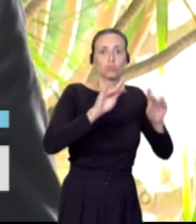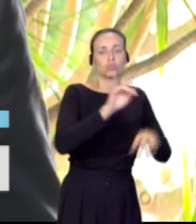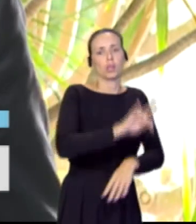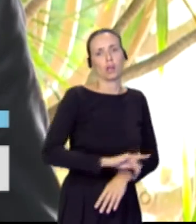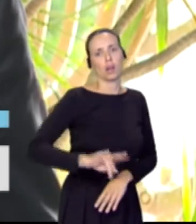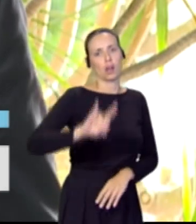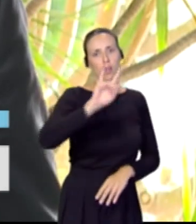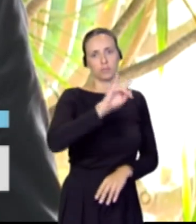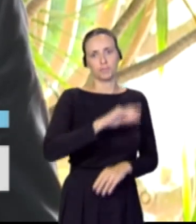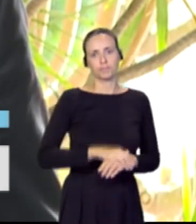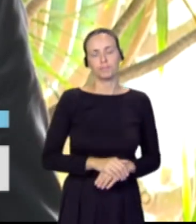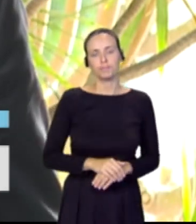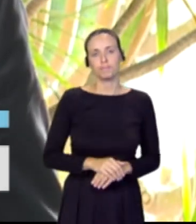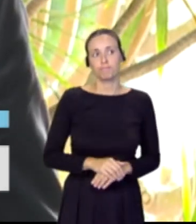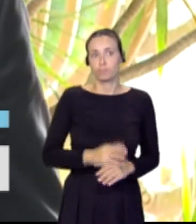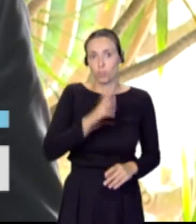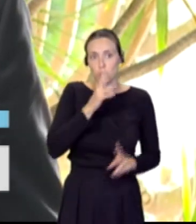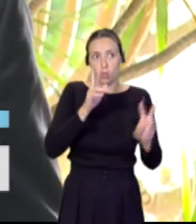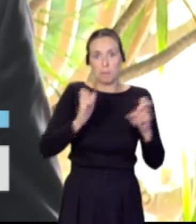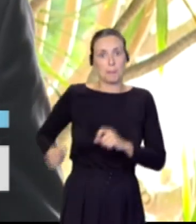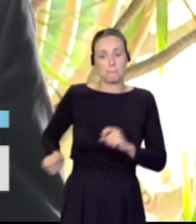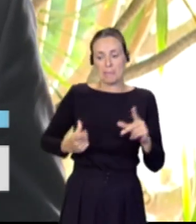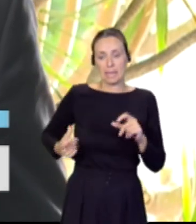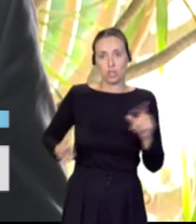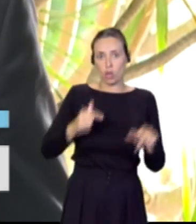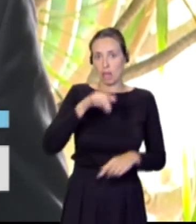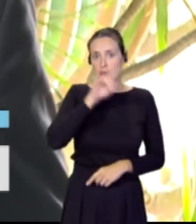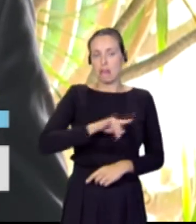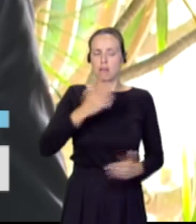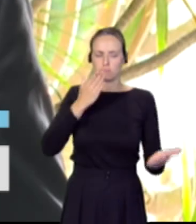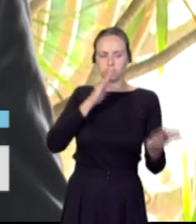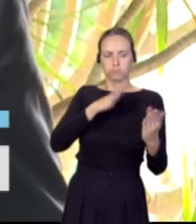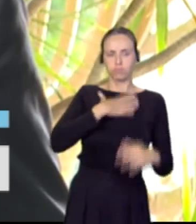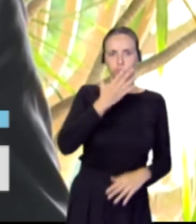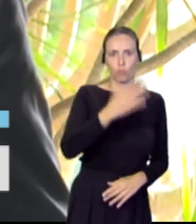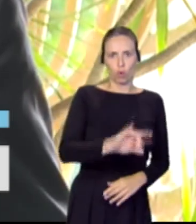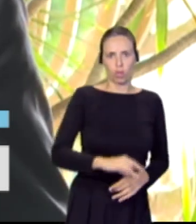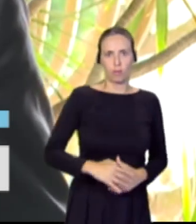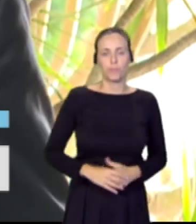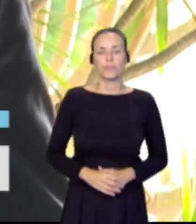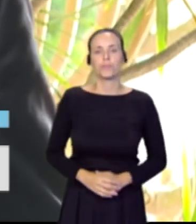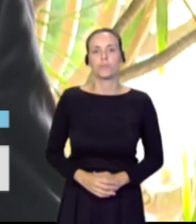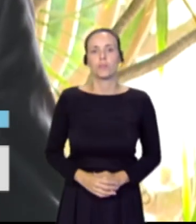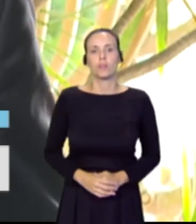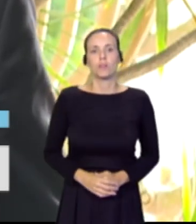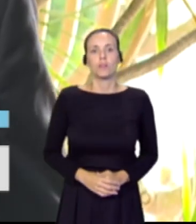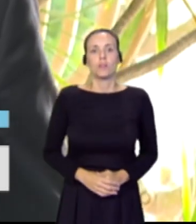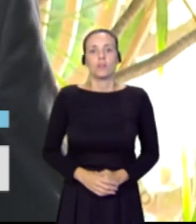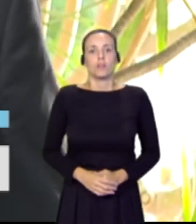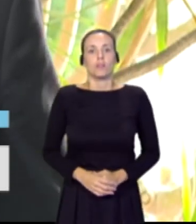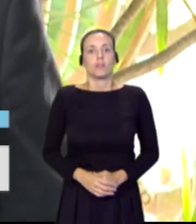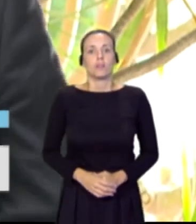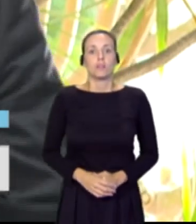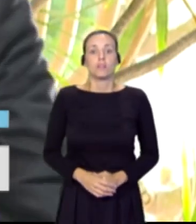la situación aquí en las islas. Hoy, hoy, llego aquí